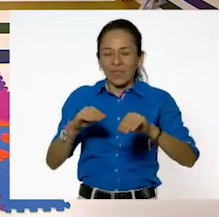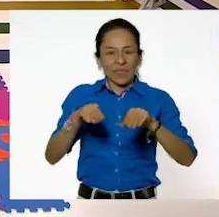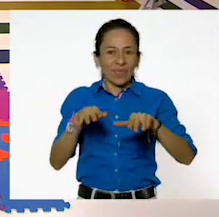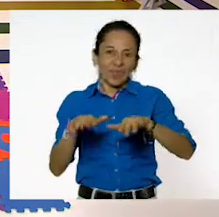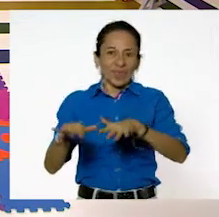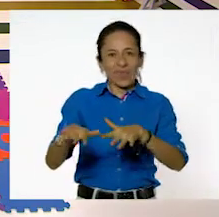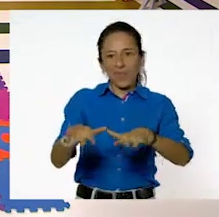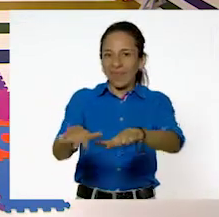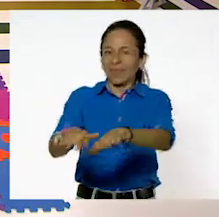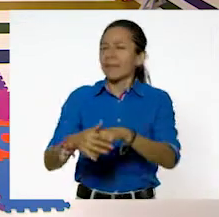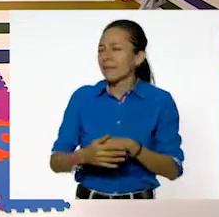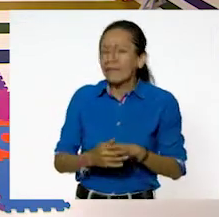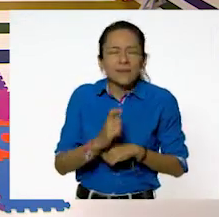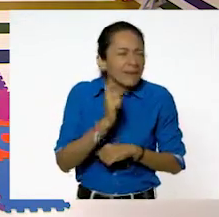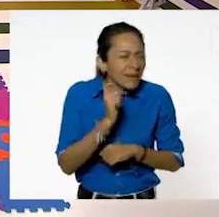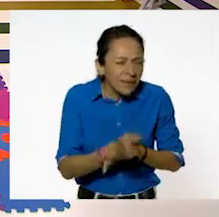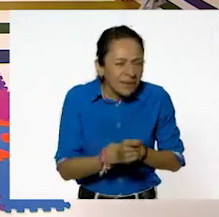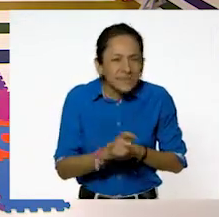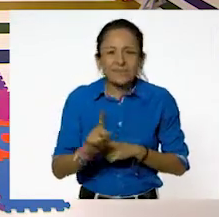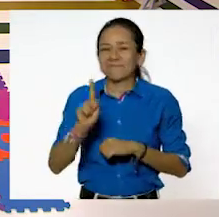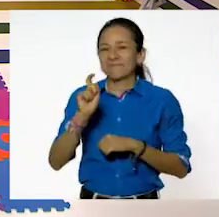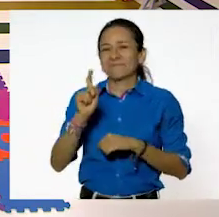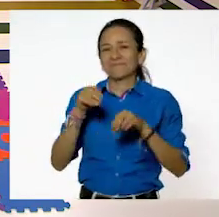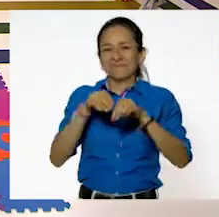líquido. ¡Excelente!